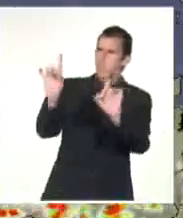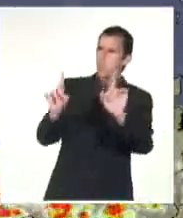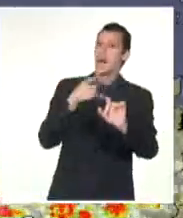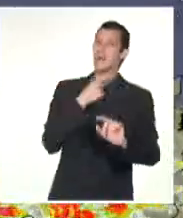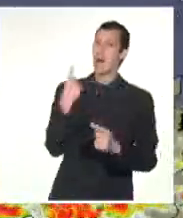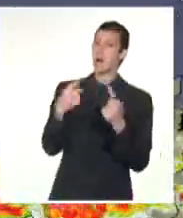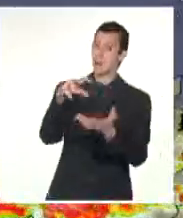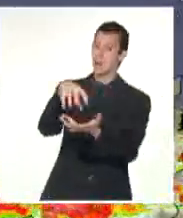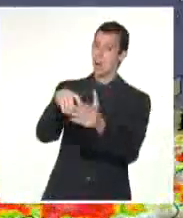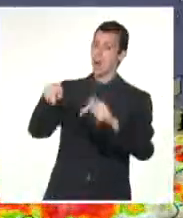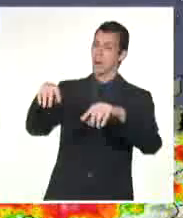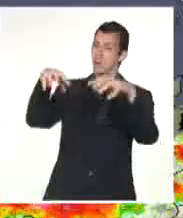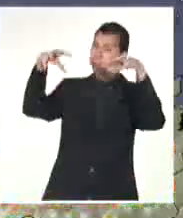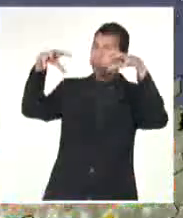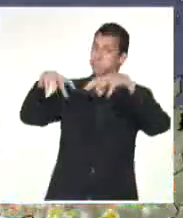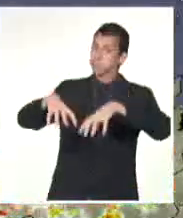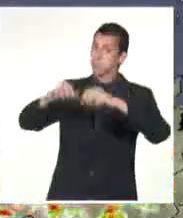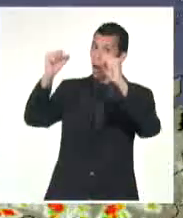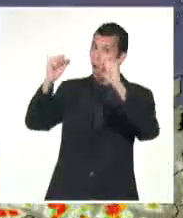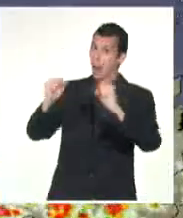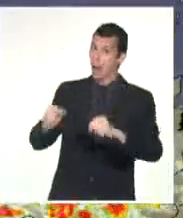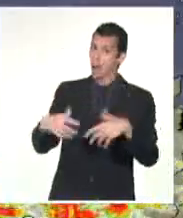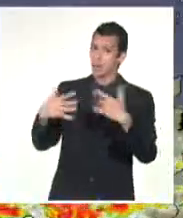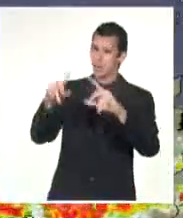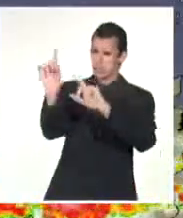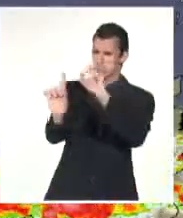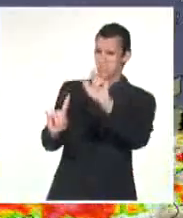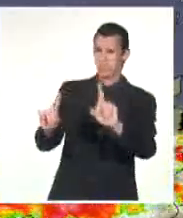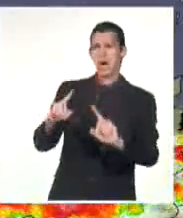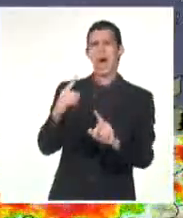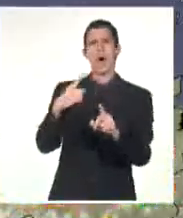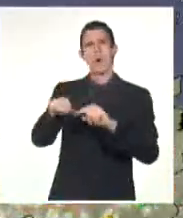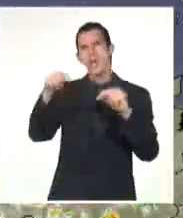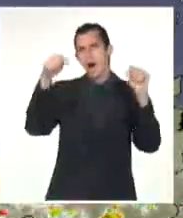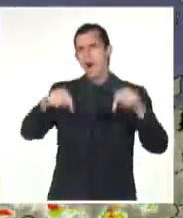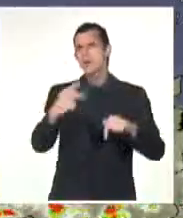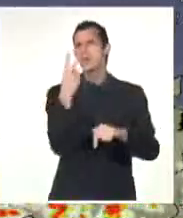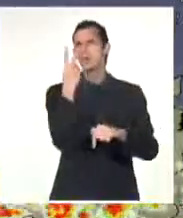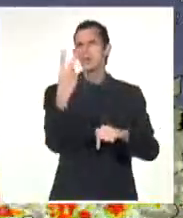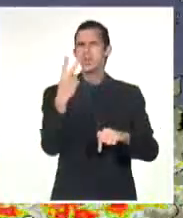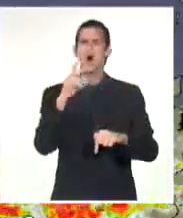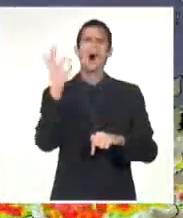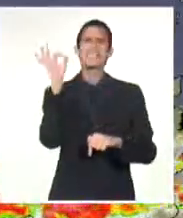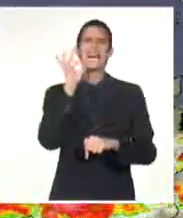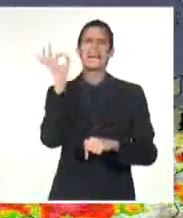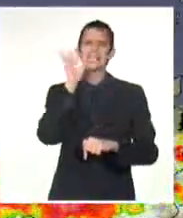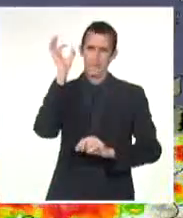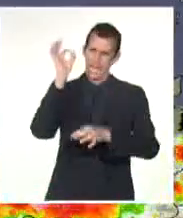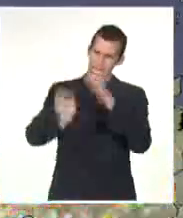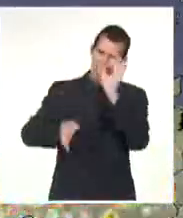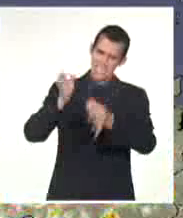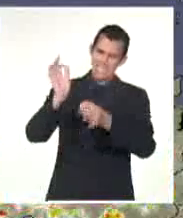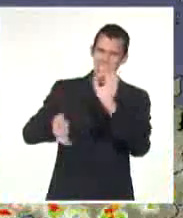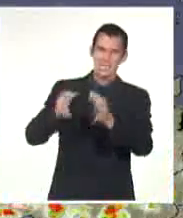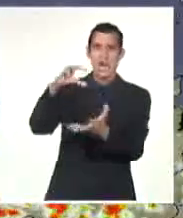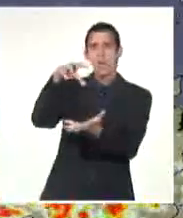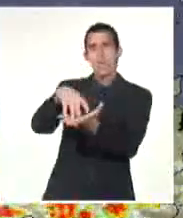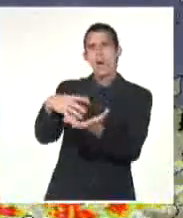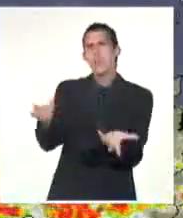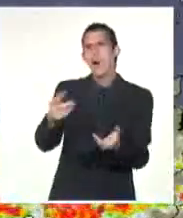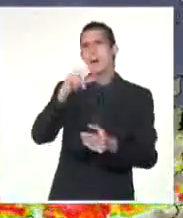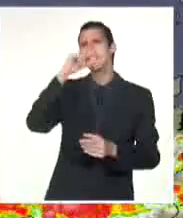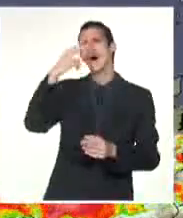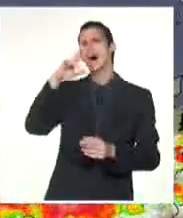reportaron dos tormentas locales severas con caída de granizos y vientos fuertes en rayas en Nicolás de Bari, en la